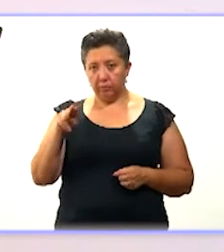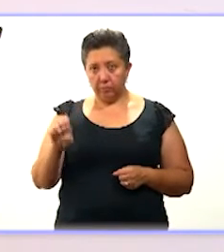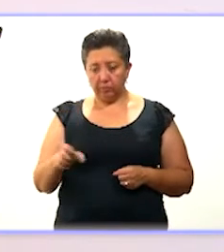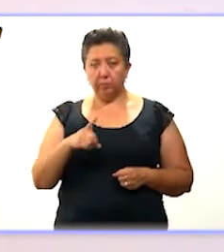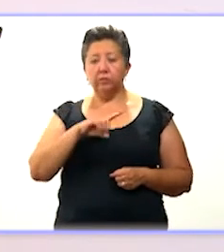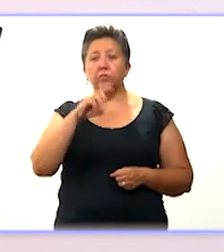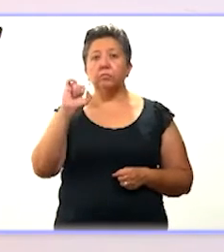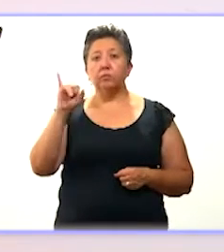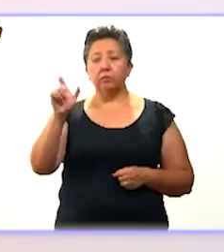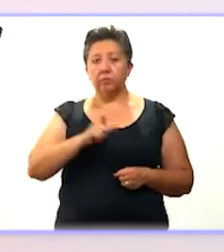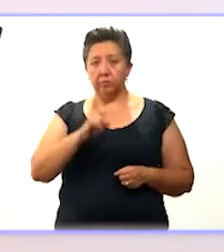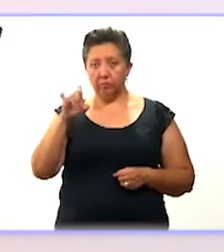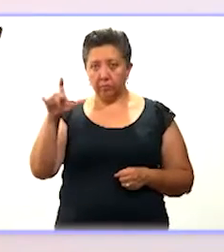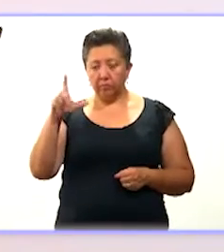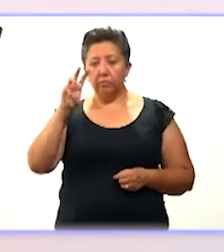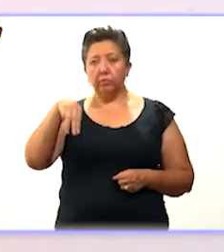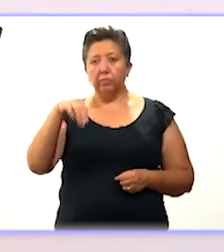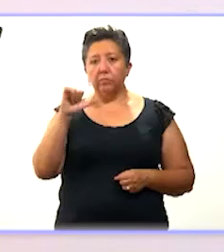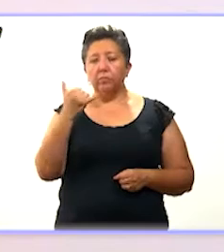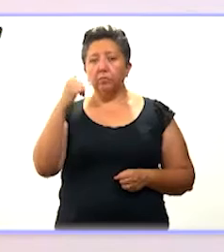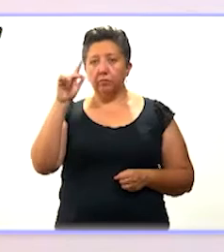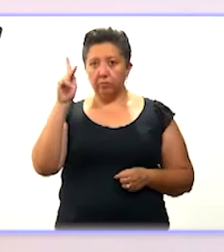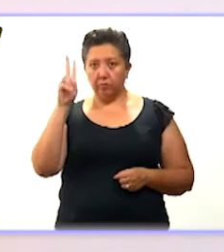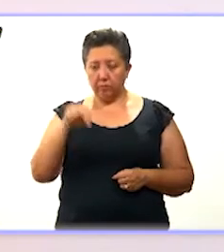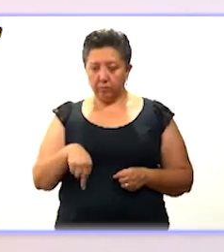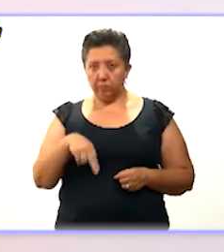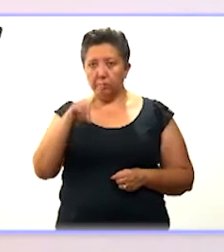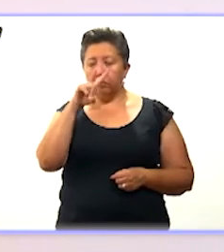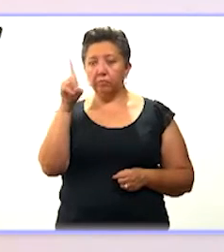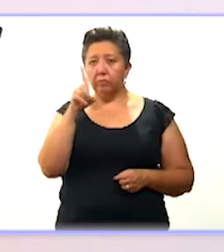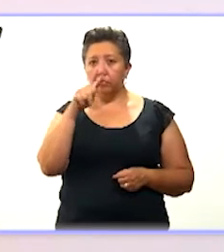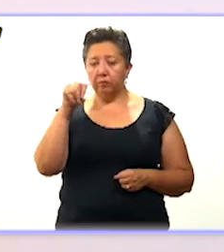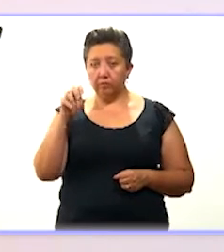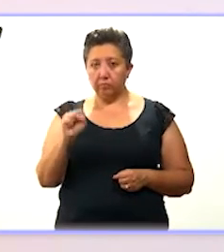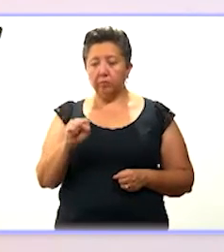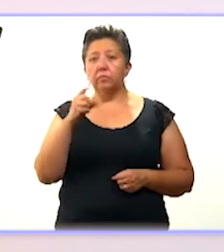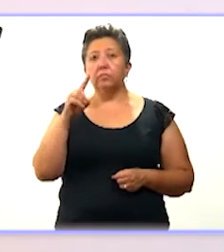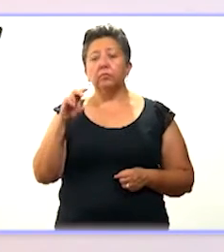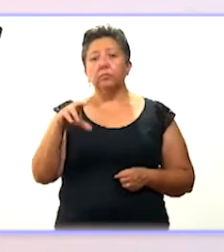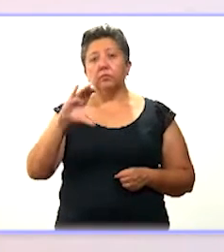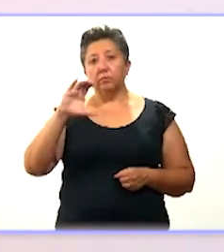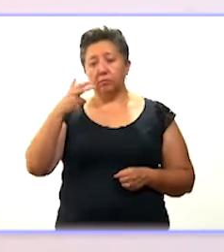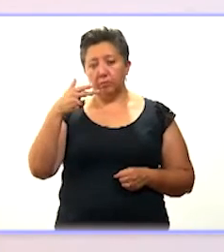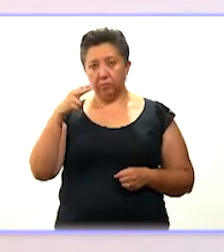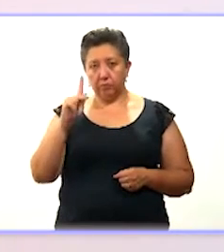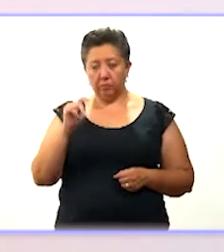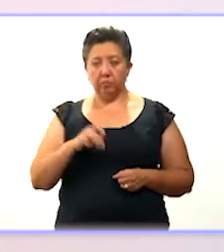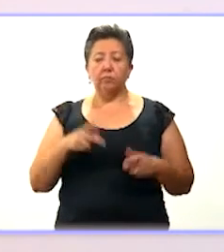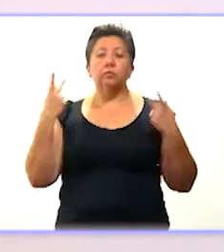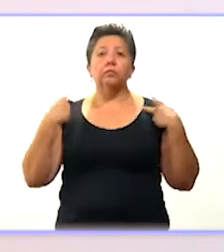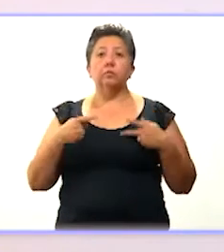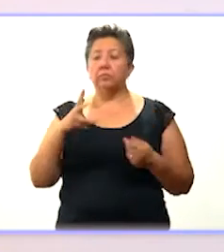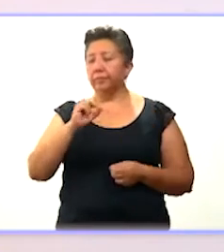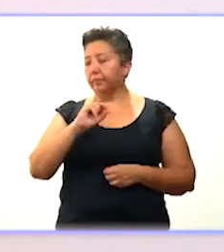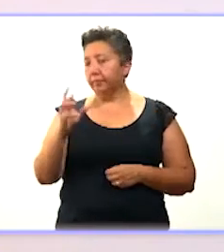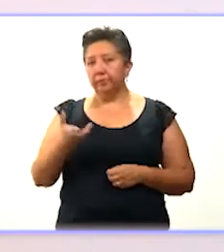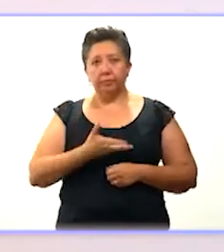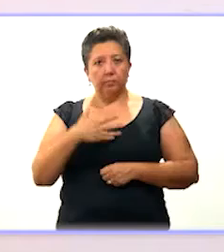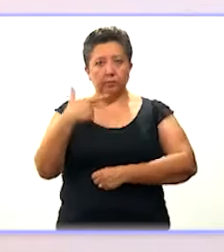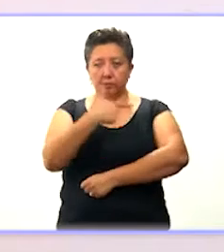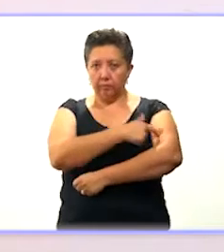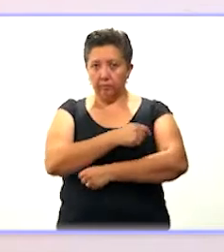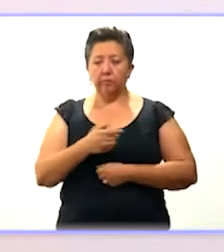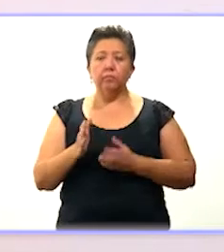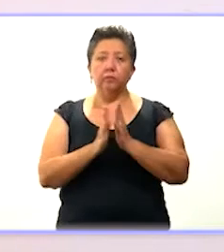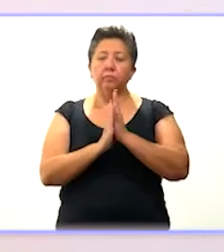Chocholá, Ixil, Mayapán, Canzacap, Citás, Calutmul y Chapap. Las personas que no han recibido la vacuna,